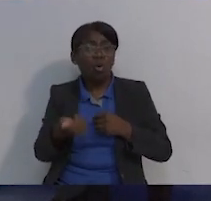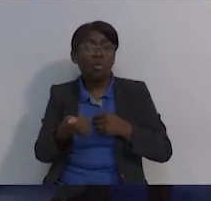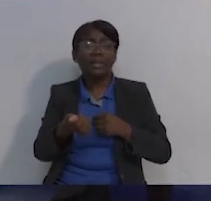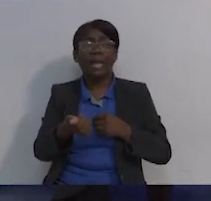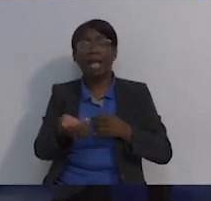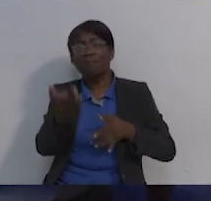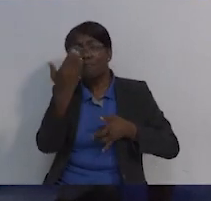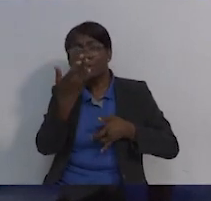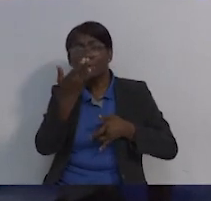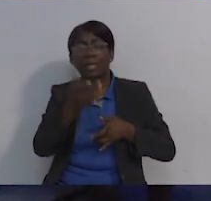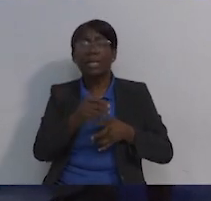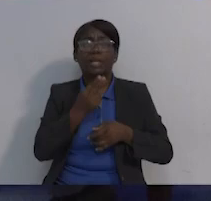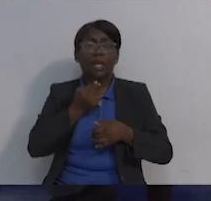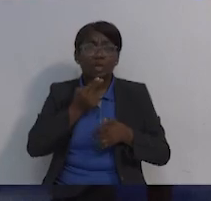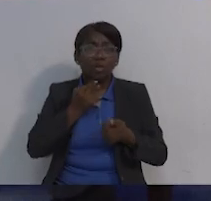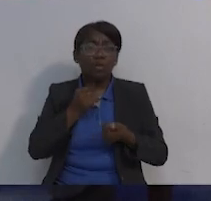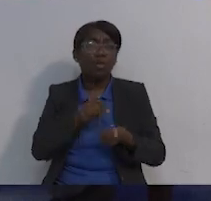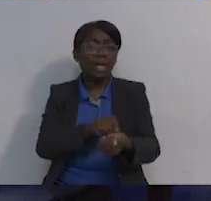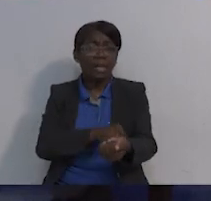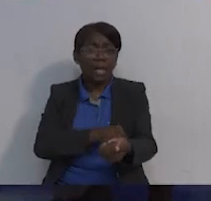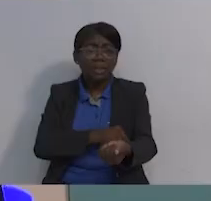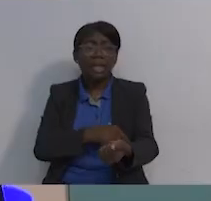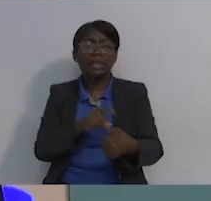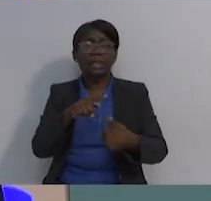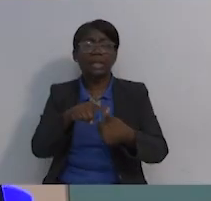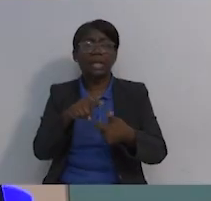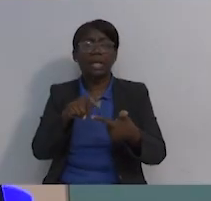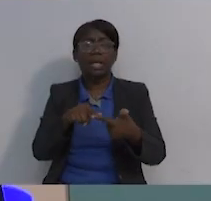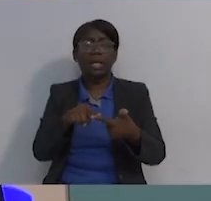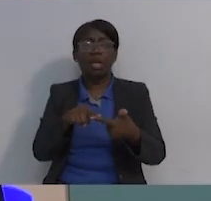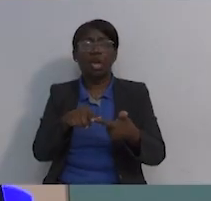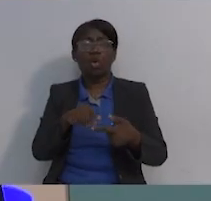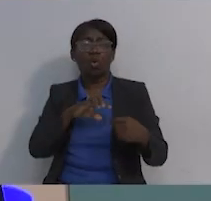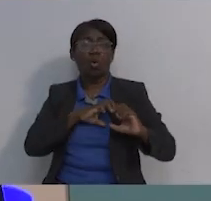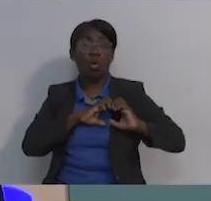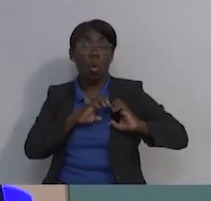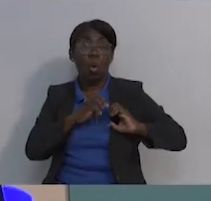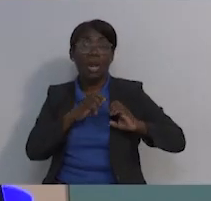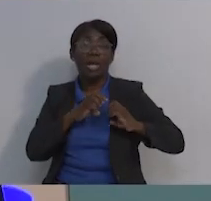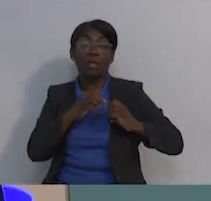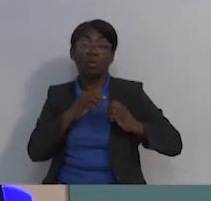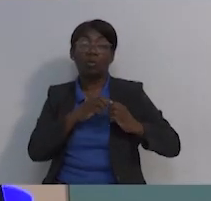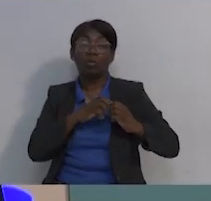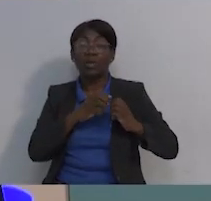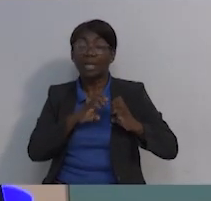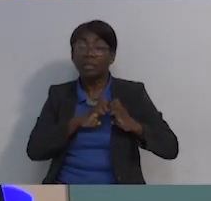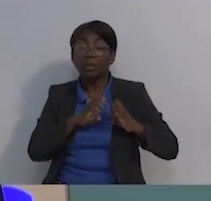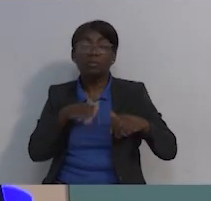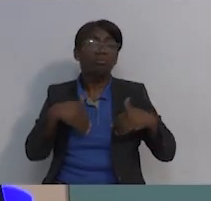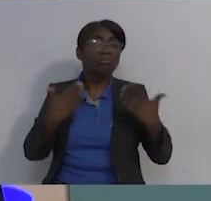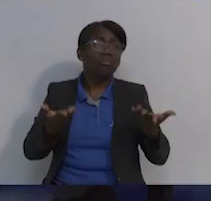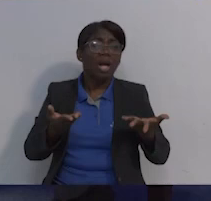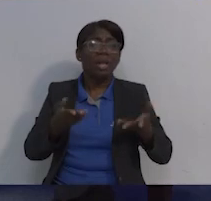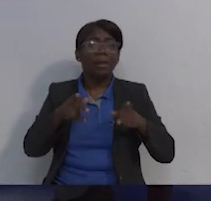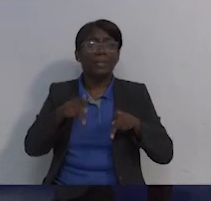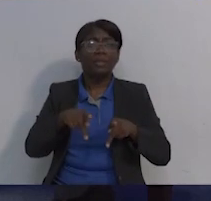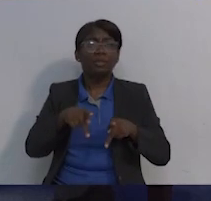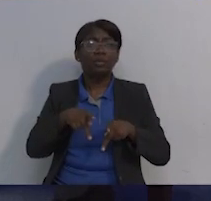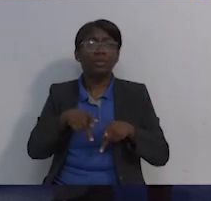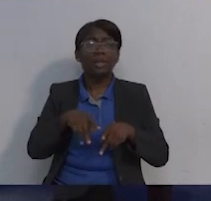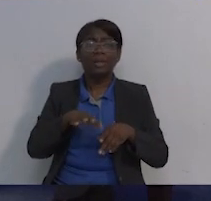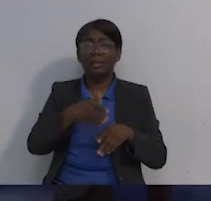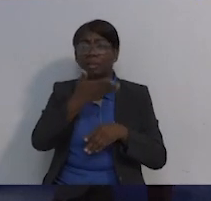entendido que en enfermedades crónicas también, diabetes, enfermedades del corazón y todo también,